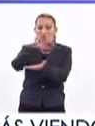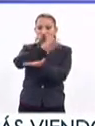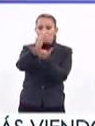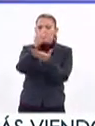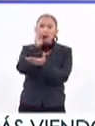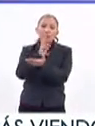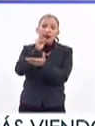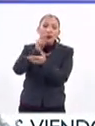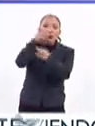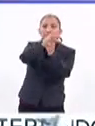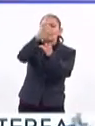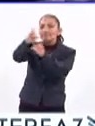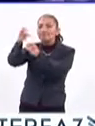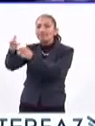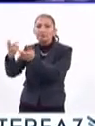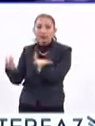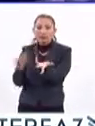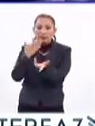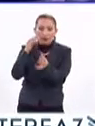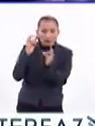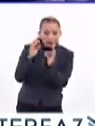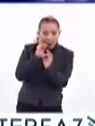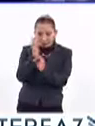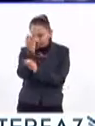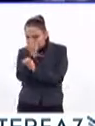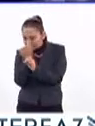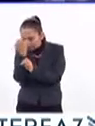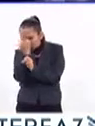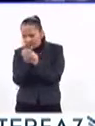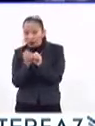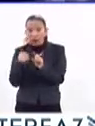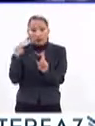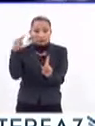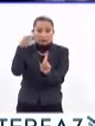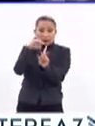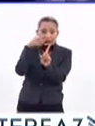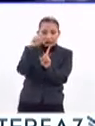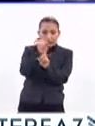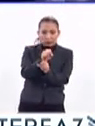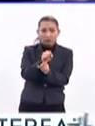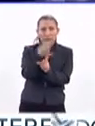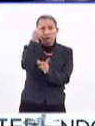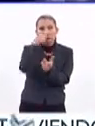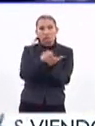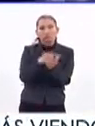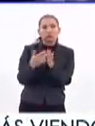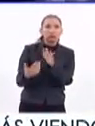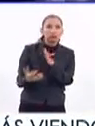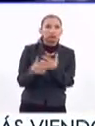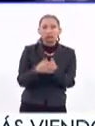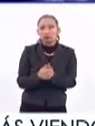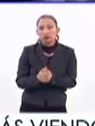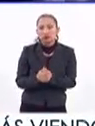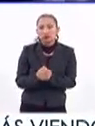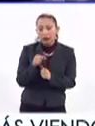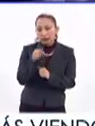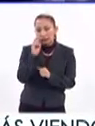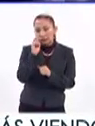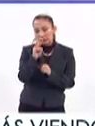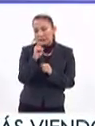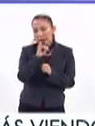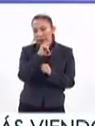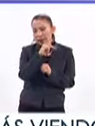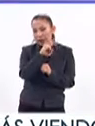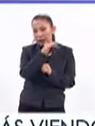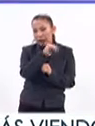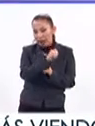las pruebas que necesitamos, las pruebas funcionales. Nuestra meta, yo creo que como con esta visión de